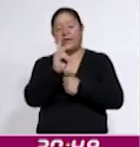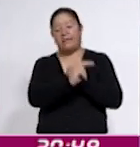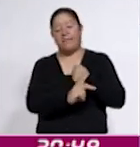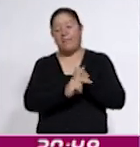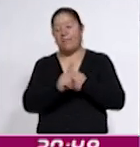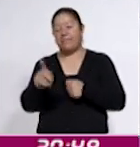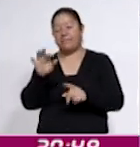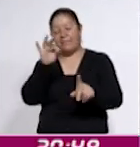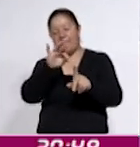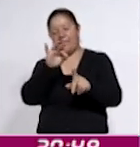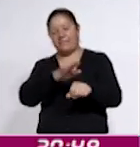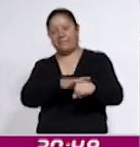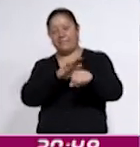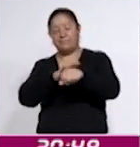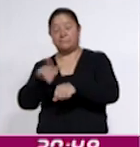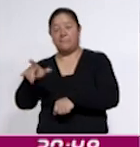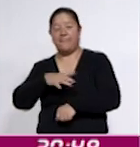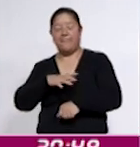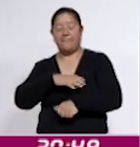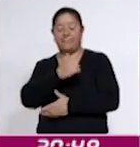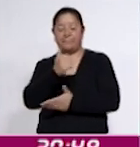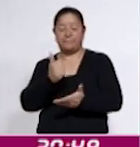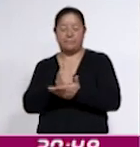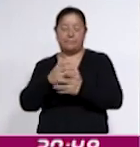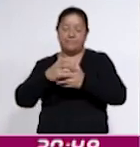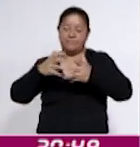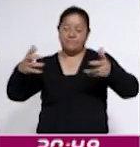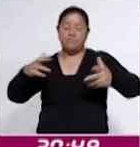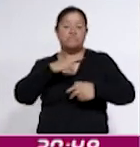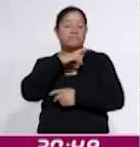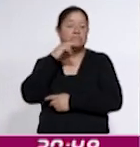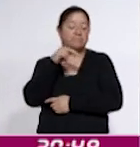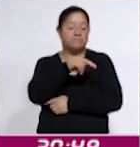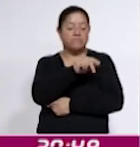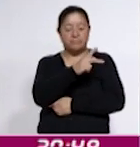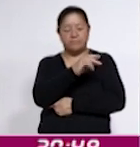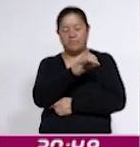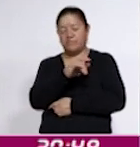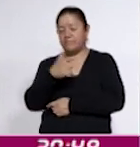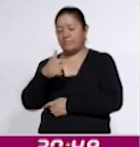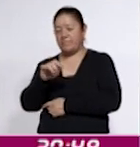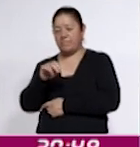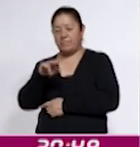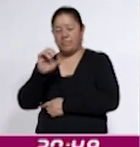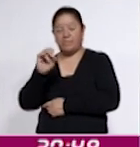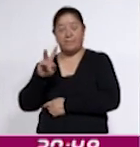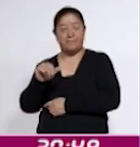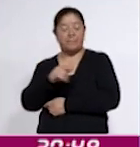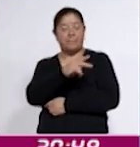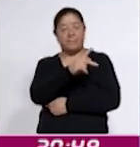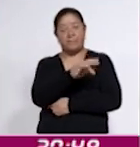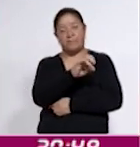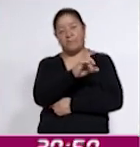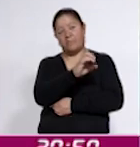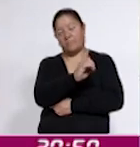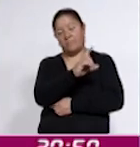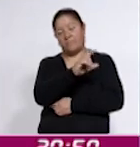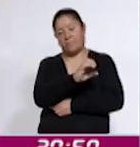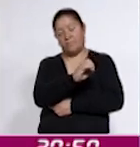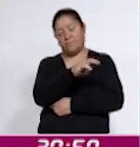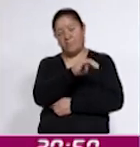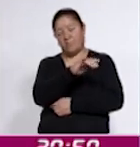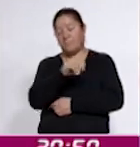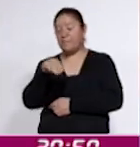afecta en particular a las grandes ciudades como Roma, Nápoles, Génova o Bolonia y, en menor medida, Milán.